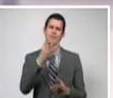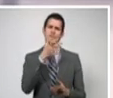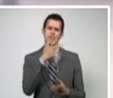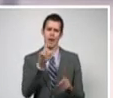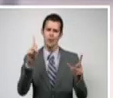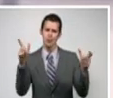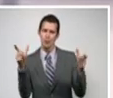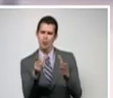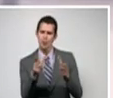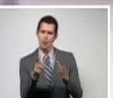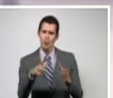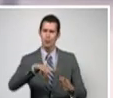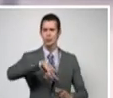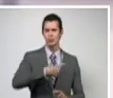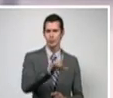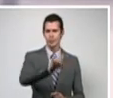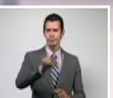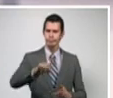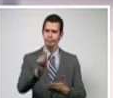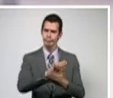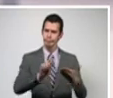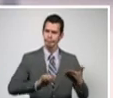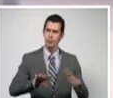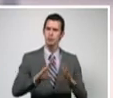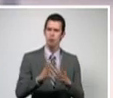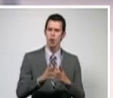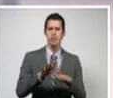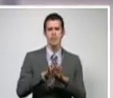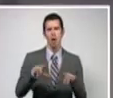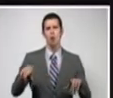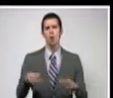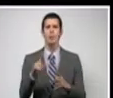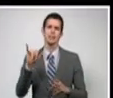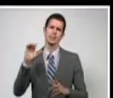en junio de 1961 en la Biblioteca Nacional de Cuba.